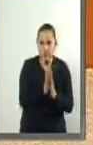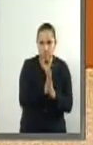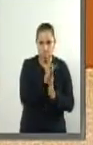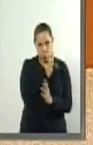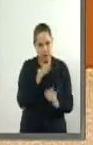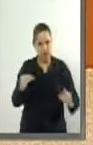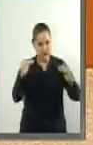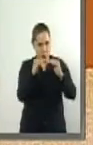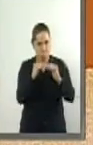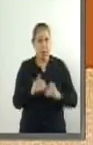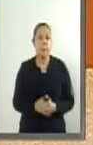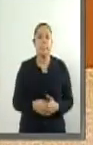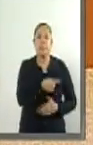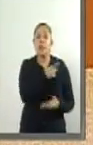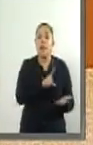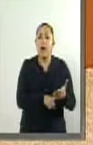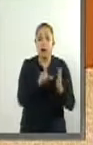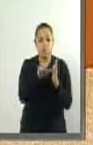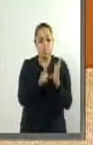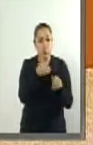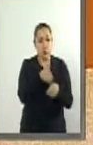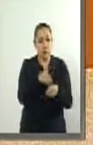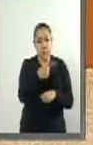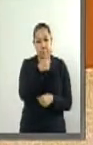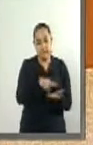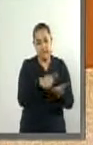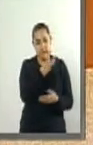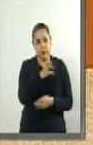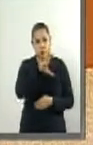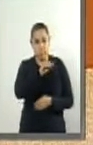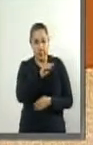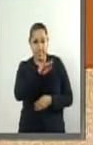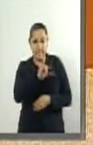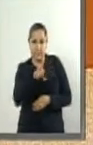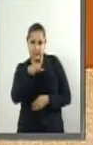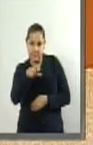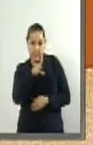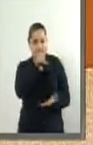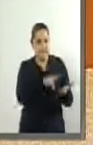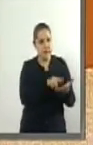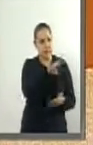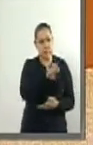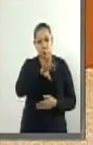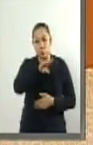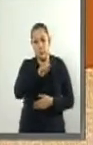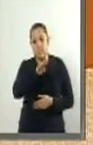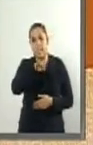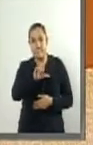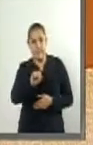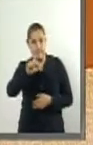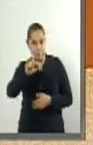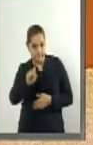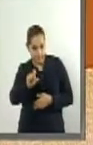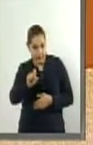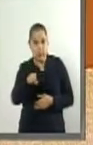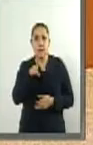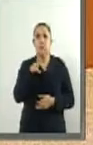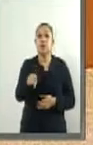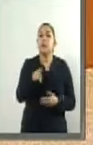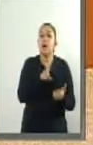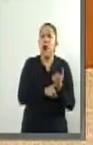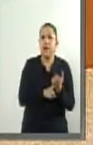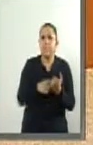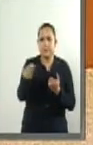en el artículo mil 390 bis 17 y mil 390 bis 20 y para la vía